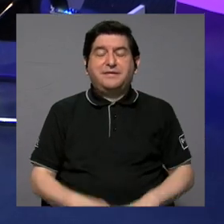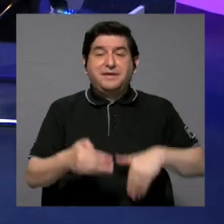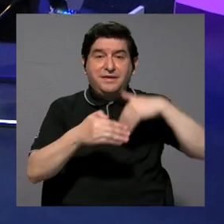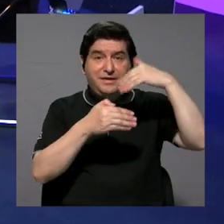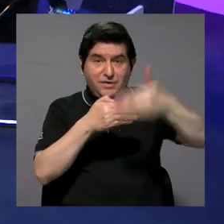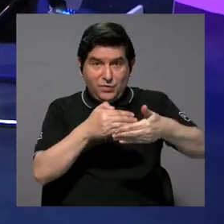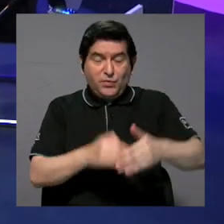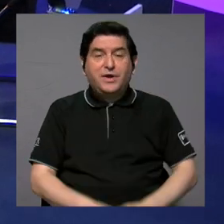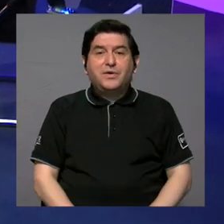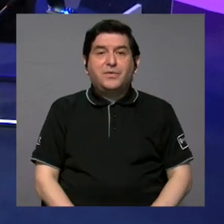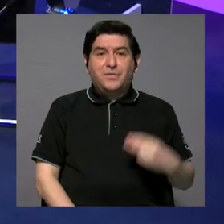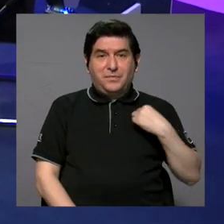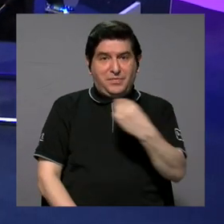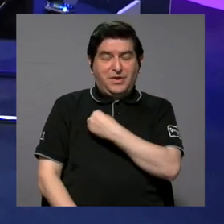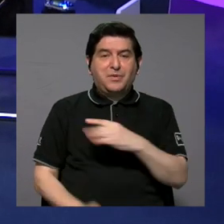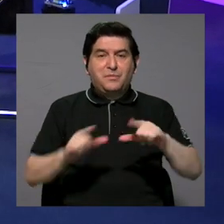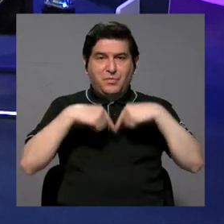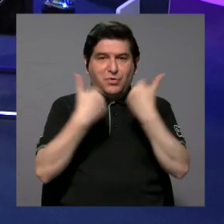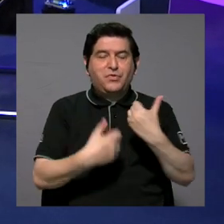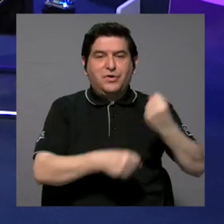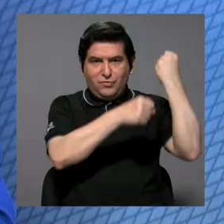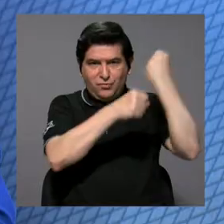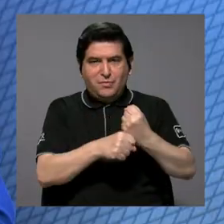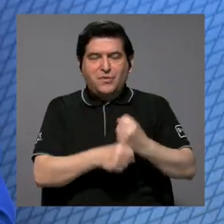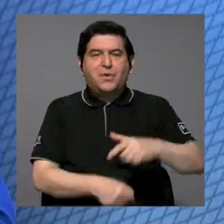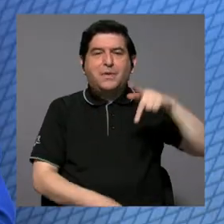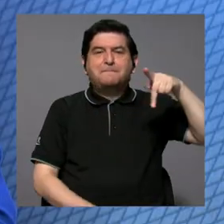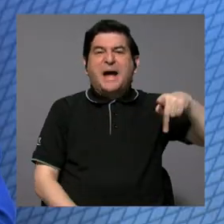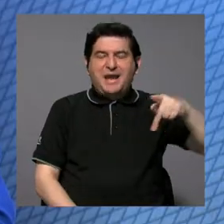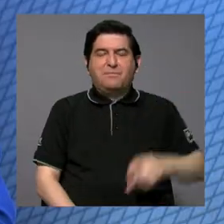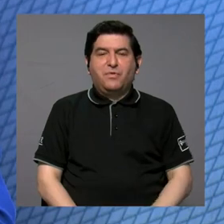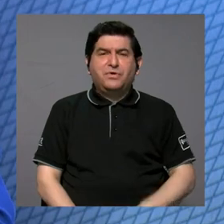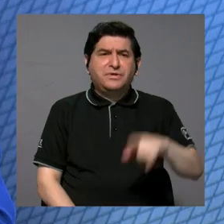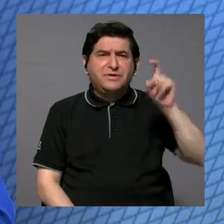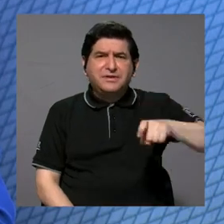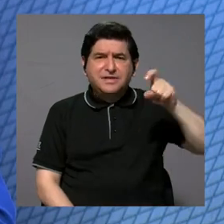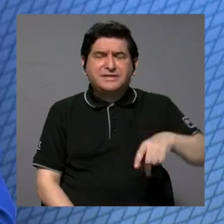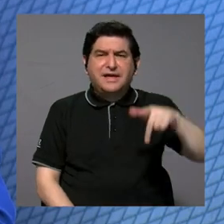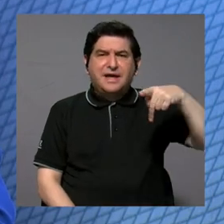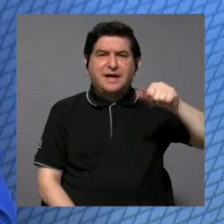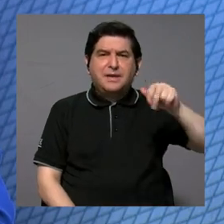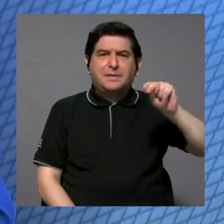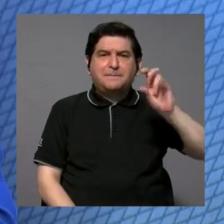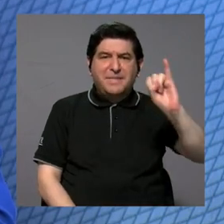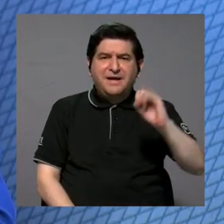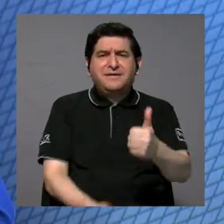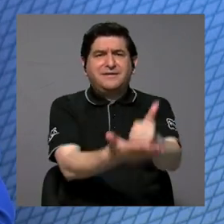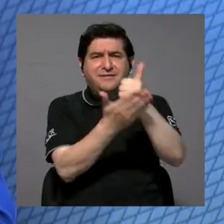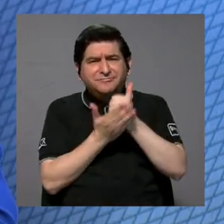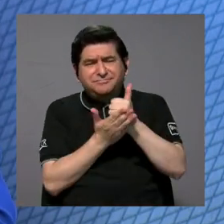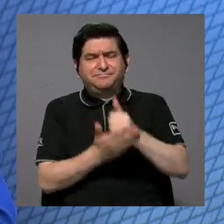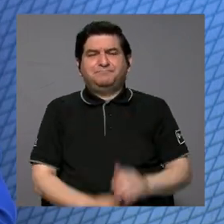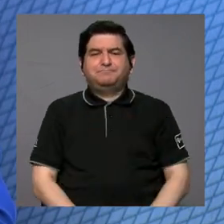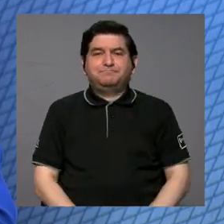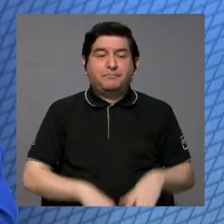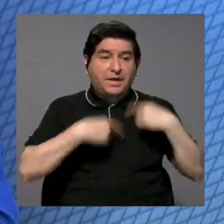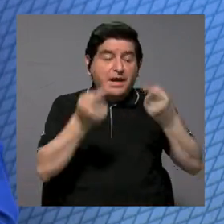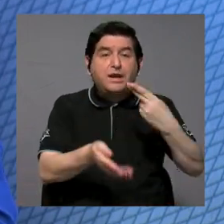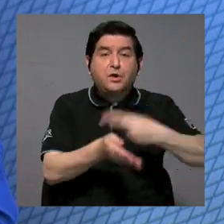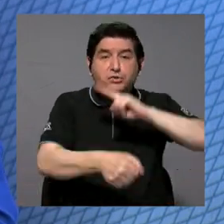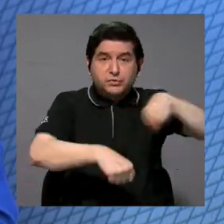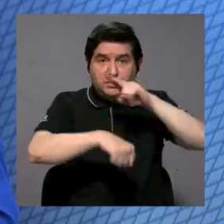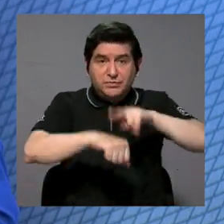grupo fundador de Pan y Amor, que decía, bueno, necesitamos en el PAN y que nos ayuden. Era y era, vamos al Hospital de Niños,